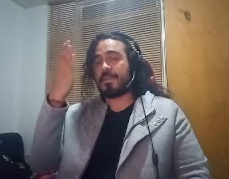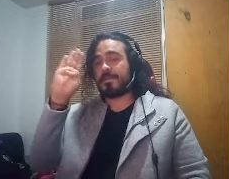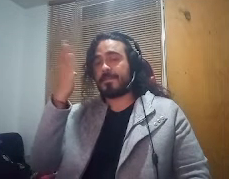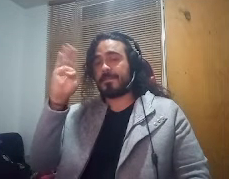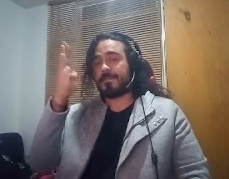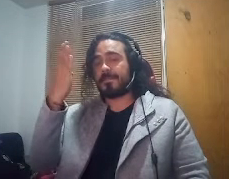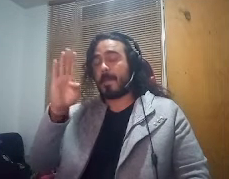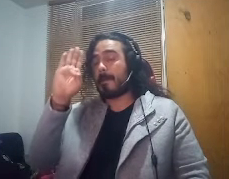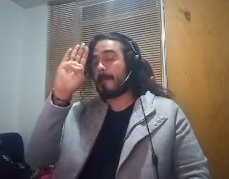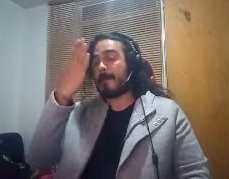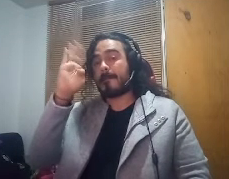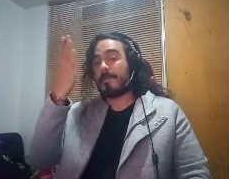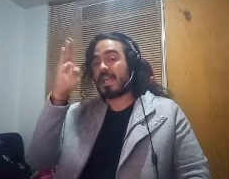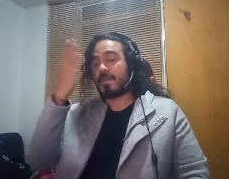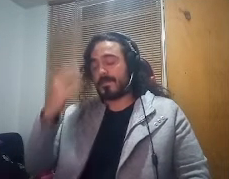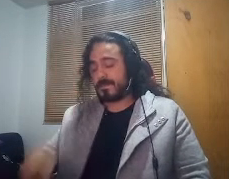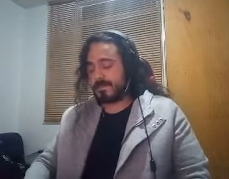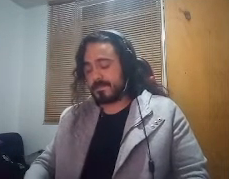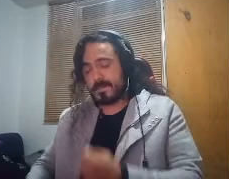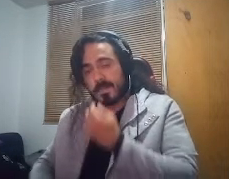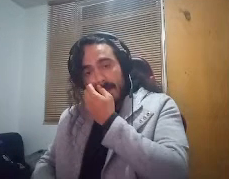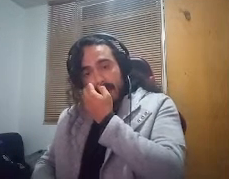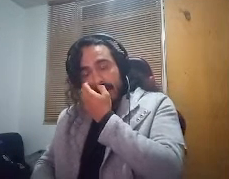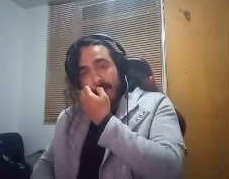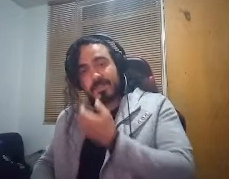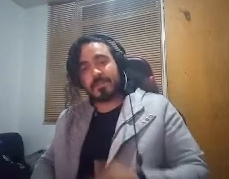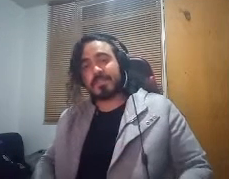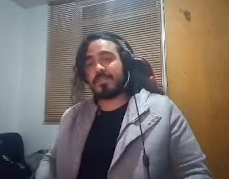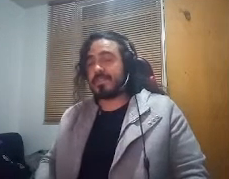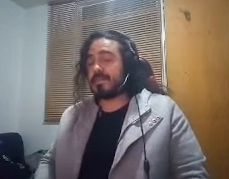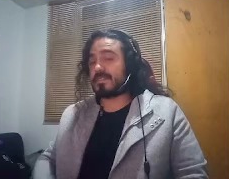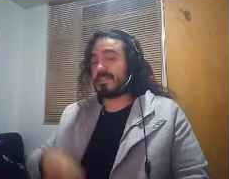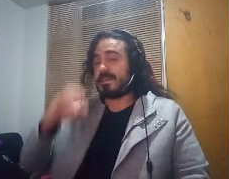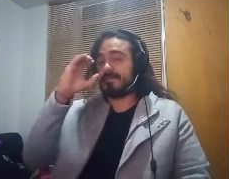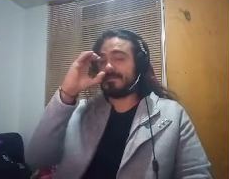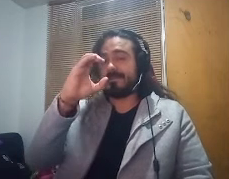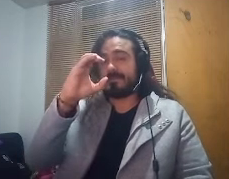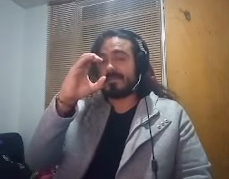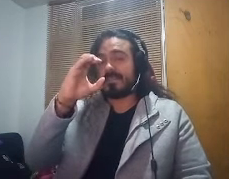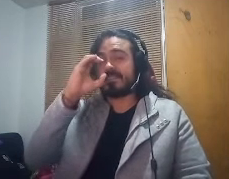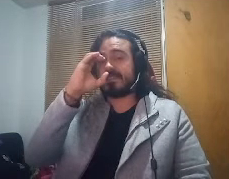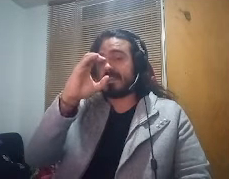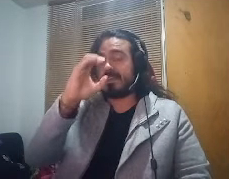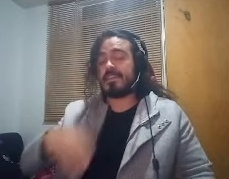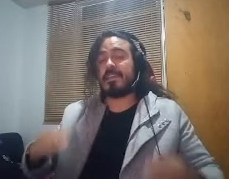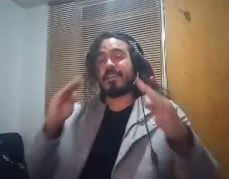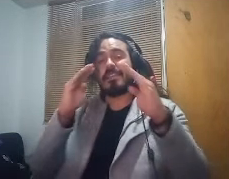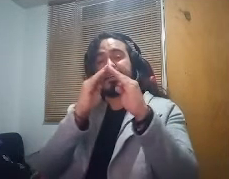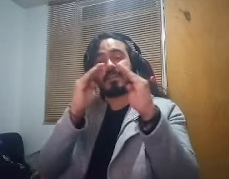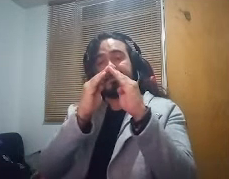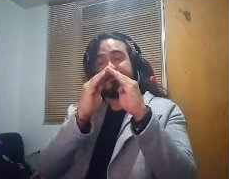baño baño a continuación tenemos la c c